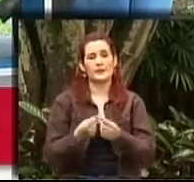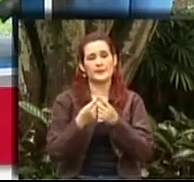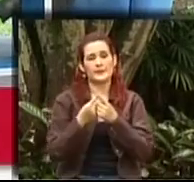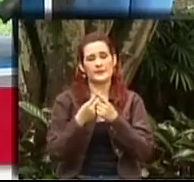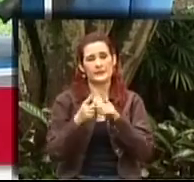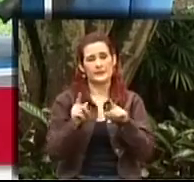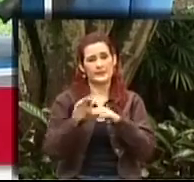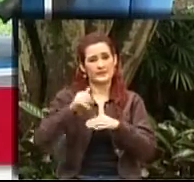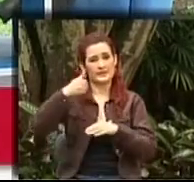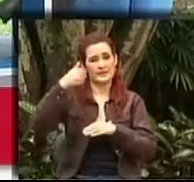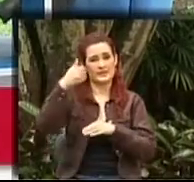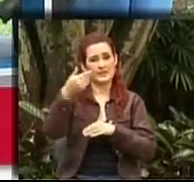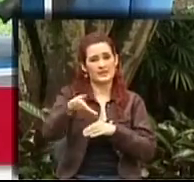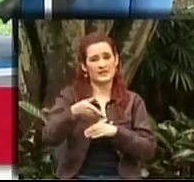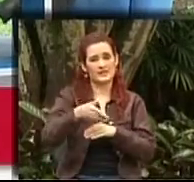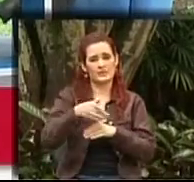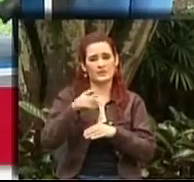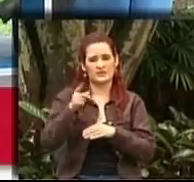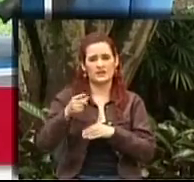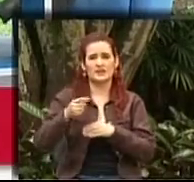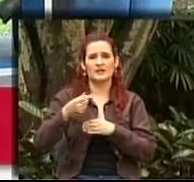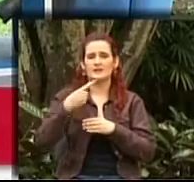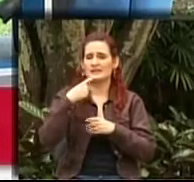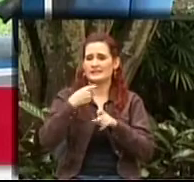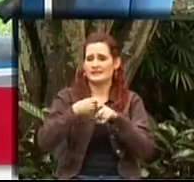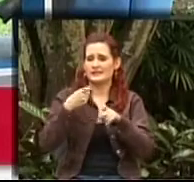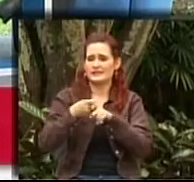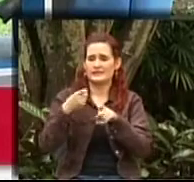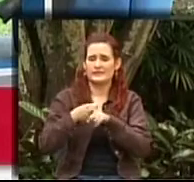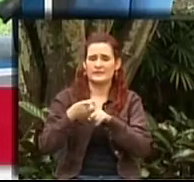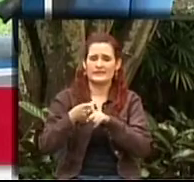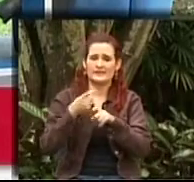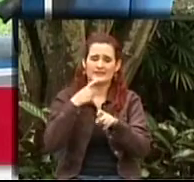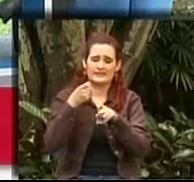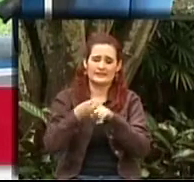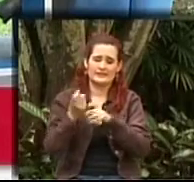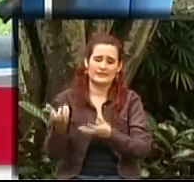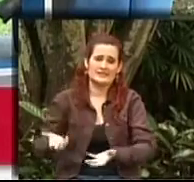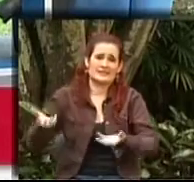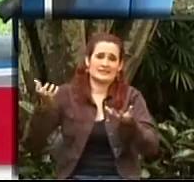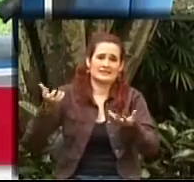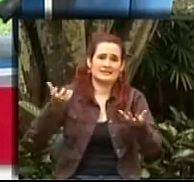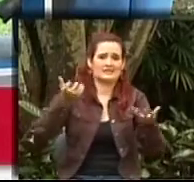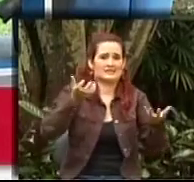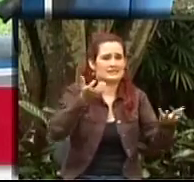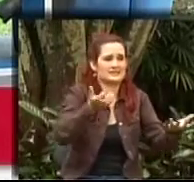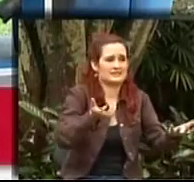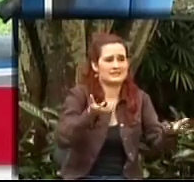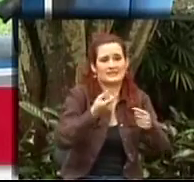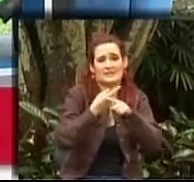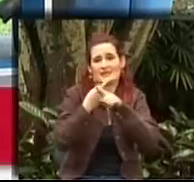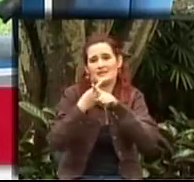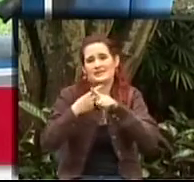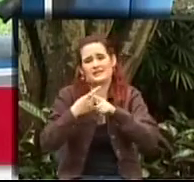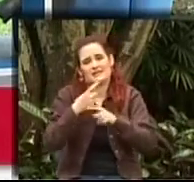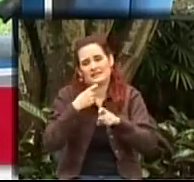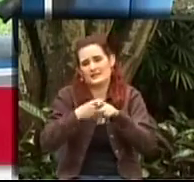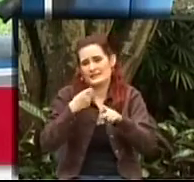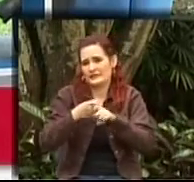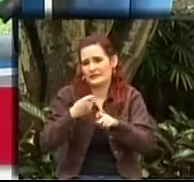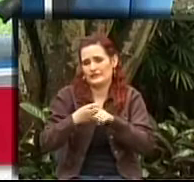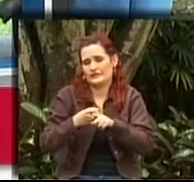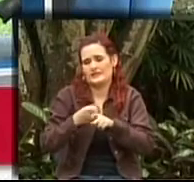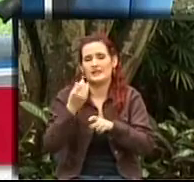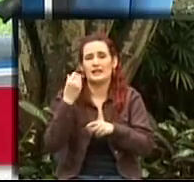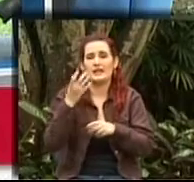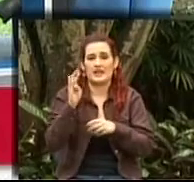Pero posteriormente se fue poniendo muy pesado, muy pesado. Y entonces ya era imposible llevarlo, pues, porque la señora mía era